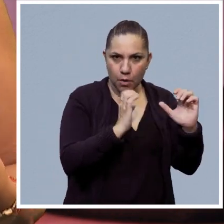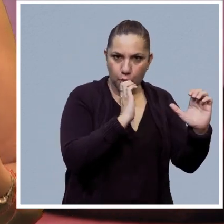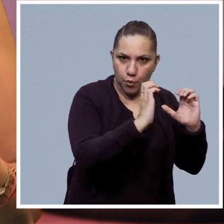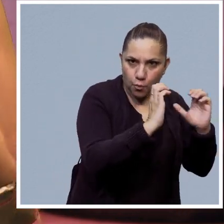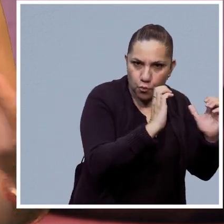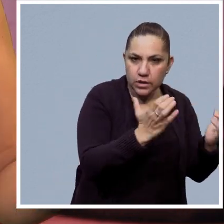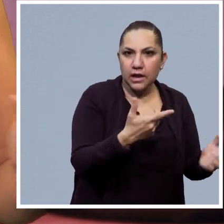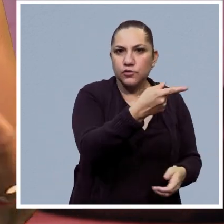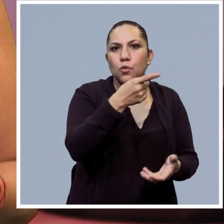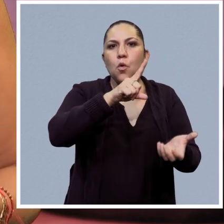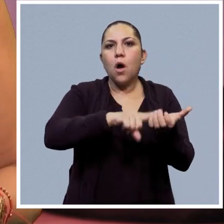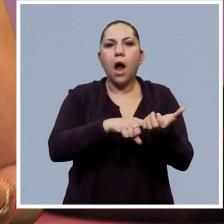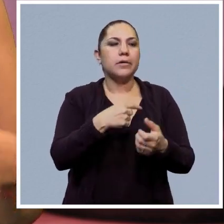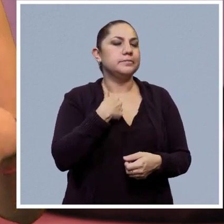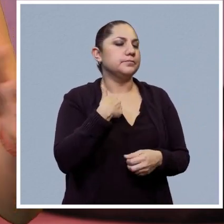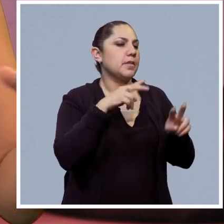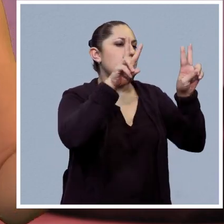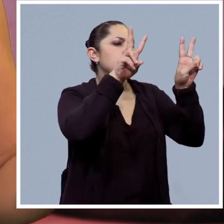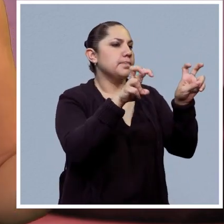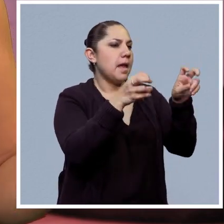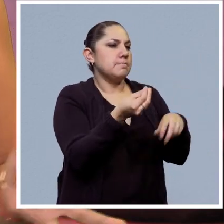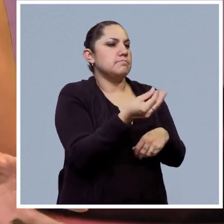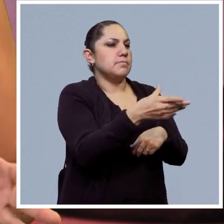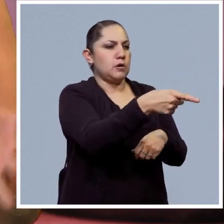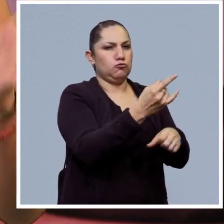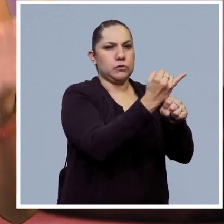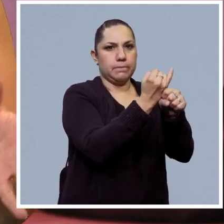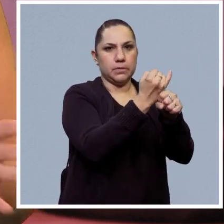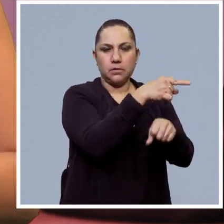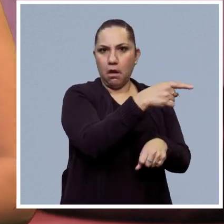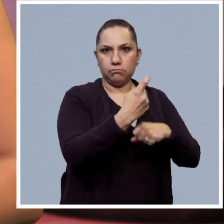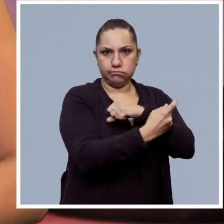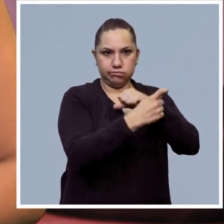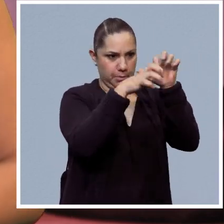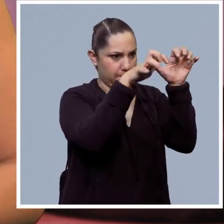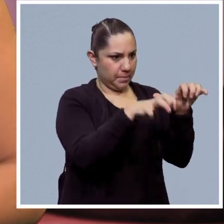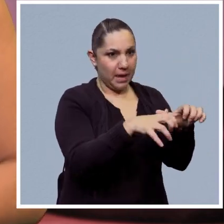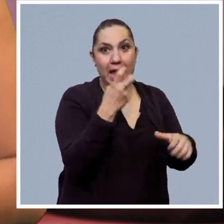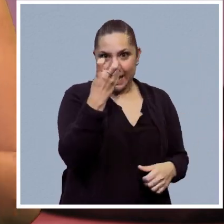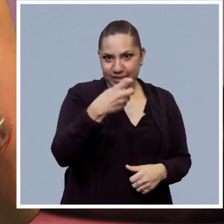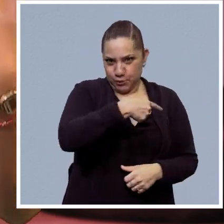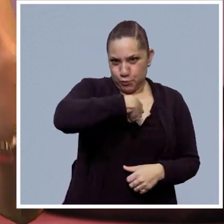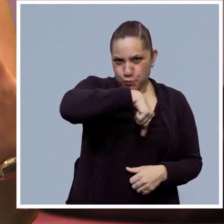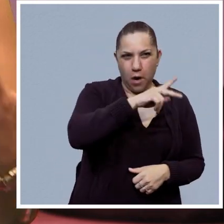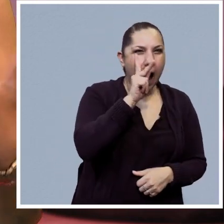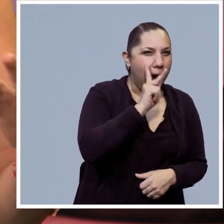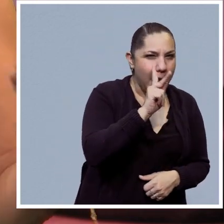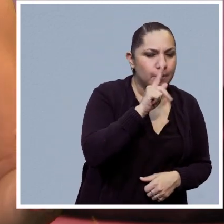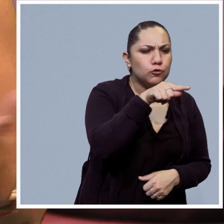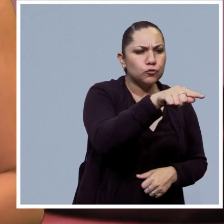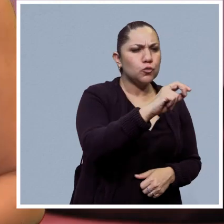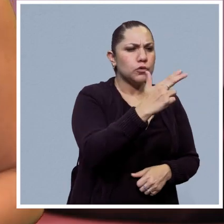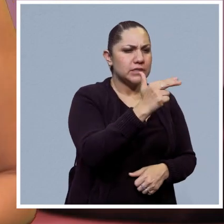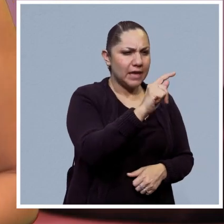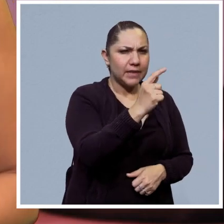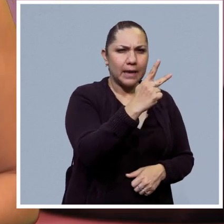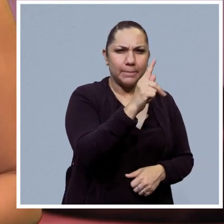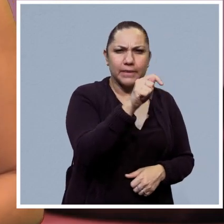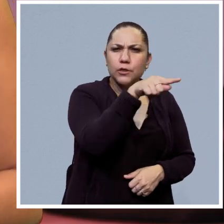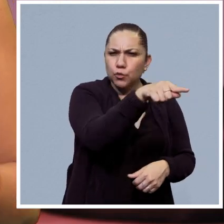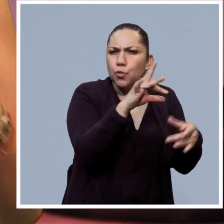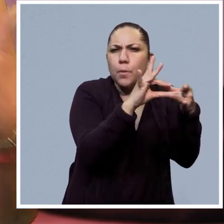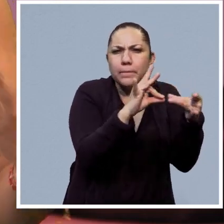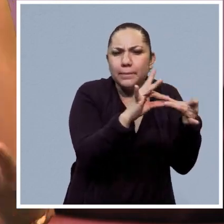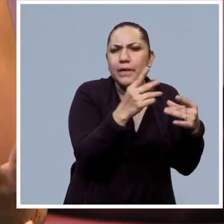mantener conversaciones, desarrollar un tema o incluso hacer ciertas tareas. Nosotros nos dimos a la tarea de pedirle a chat GPT a esta inteligencia